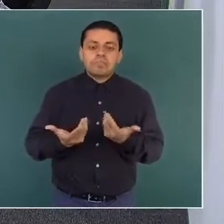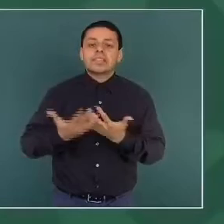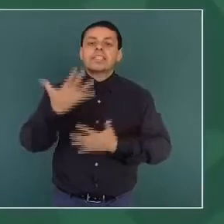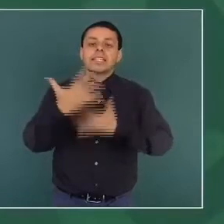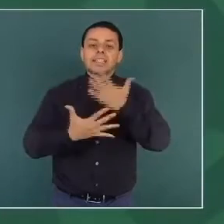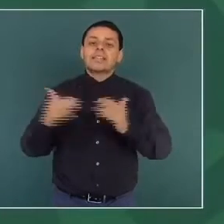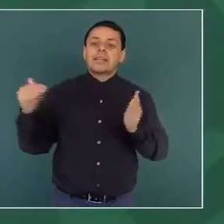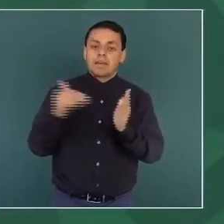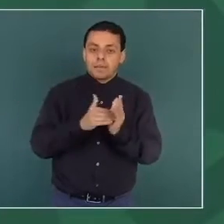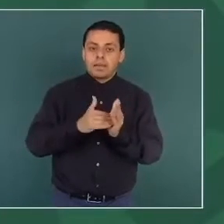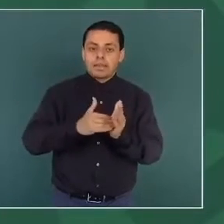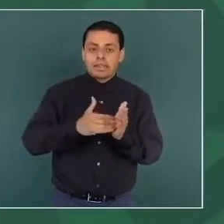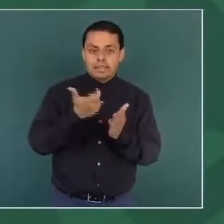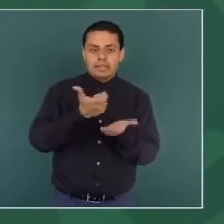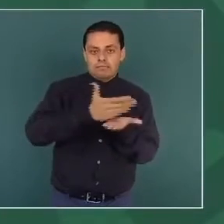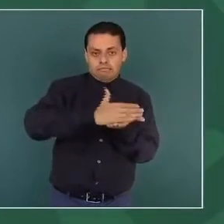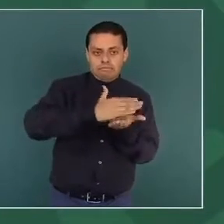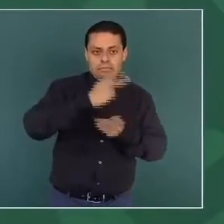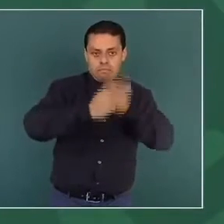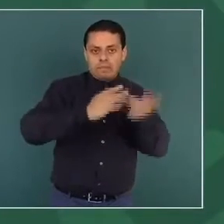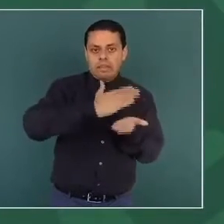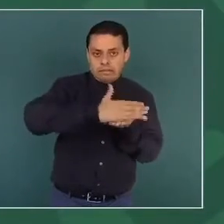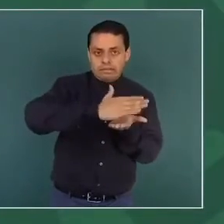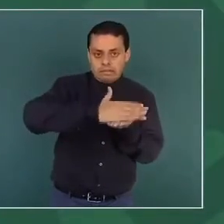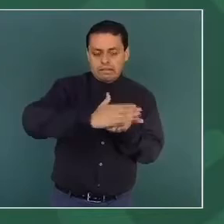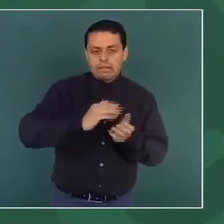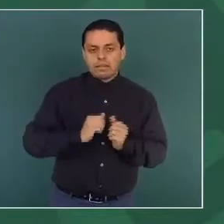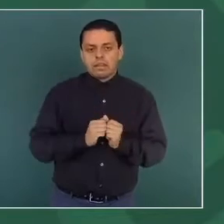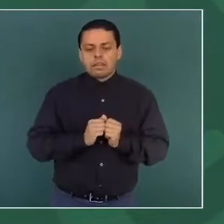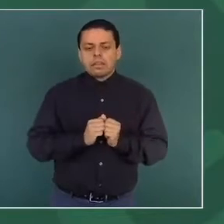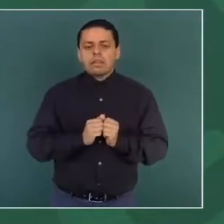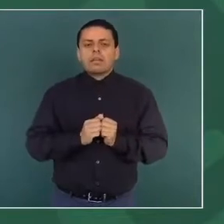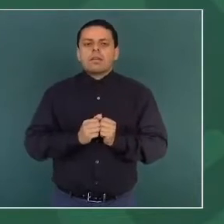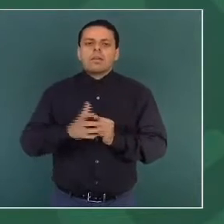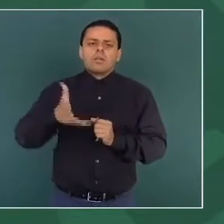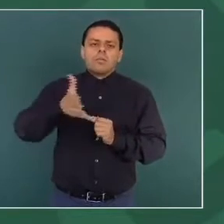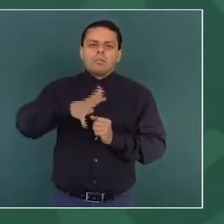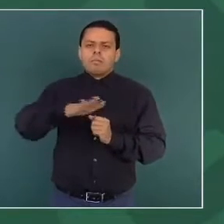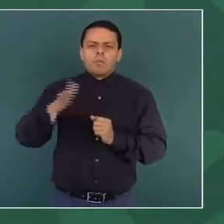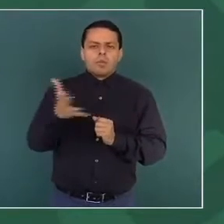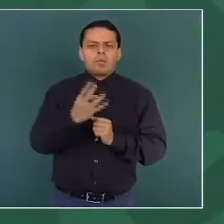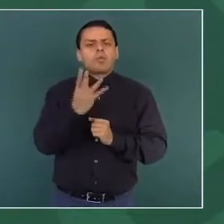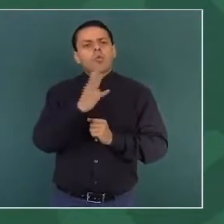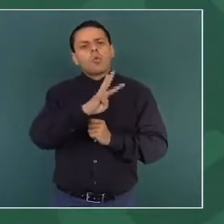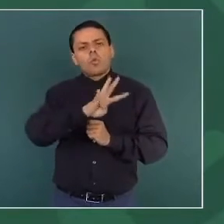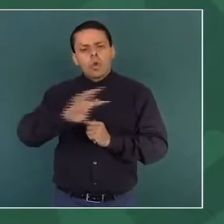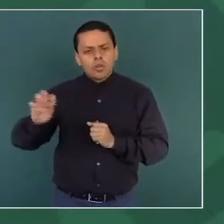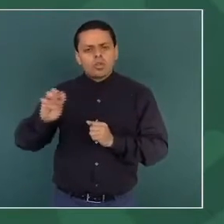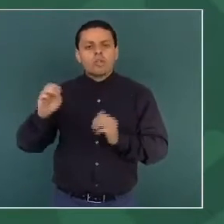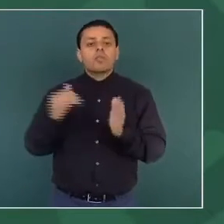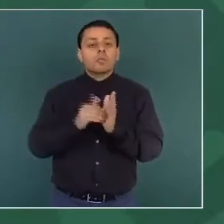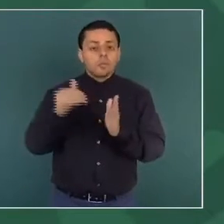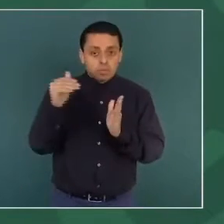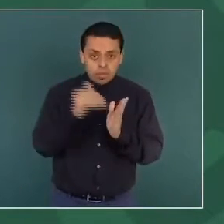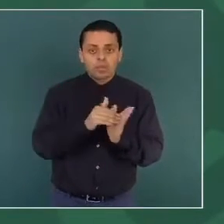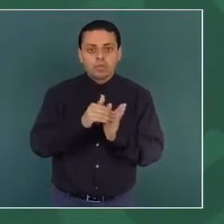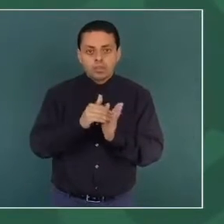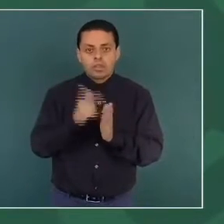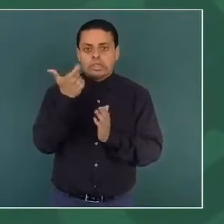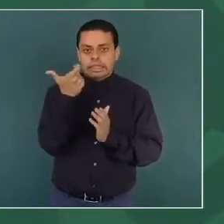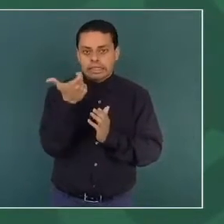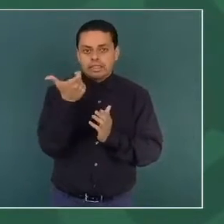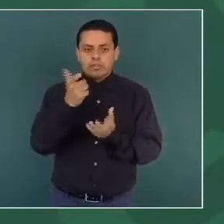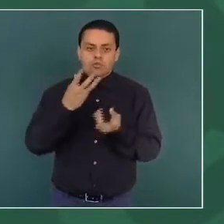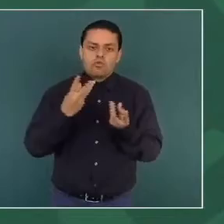mil créditos, se han destinado cerca de 400 millones de pesos de